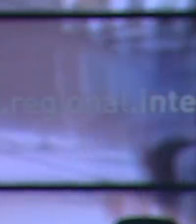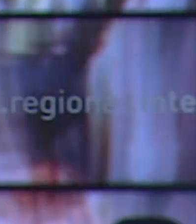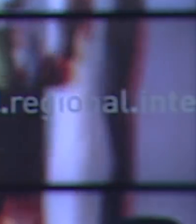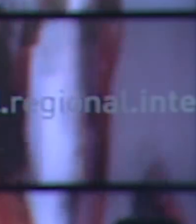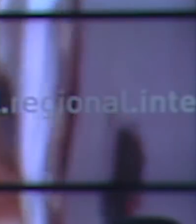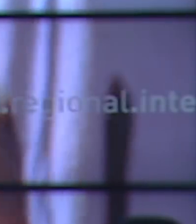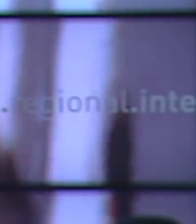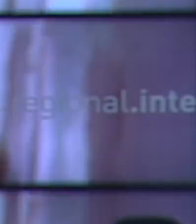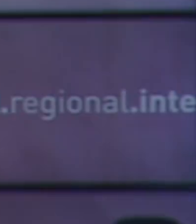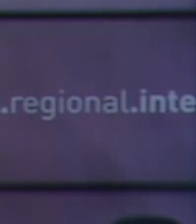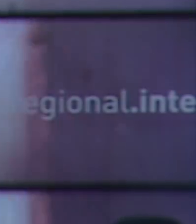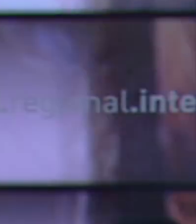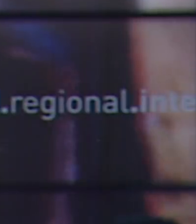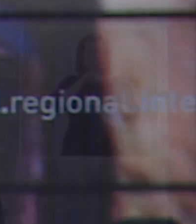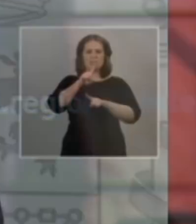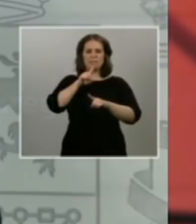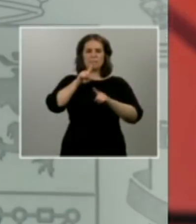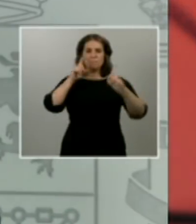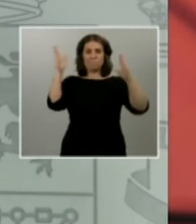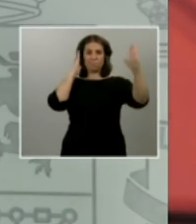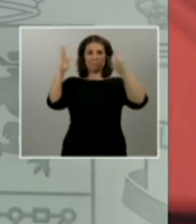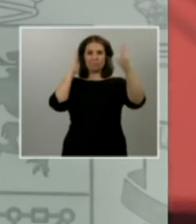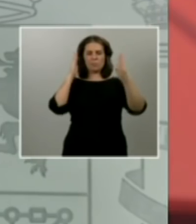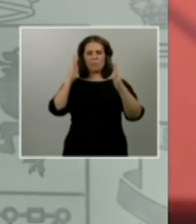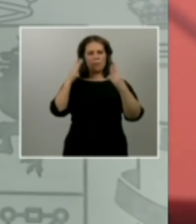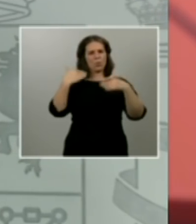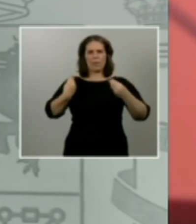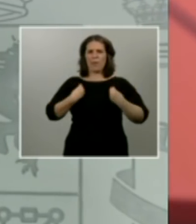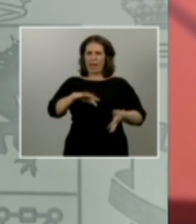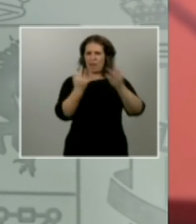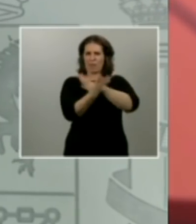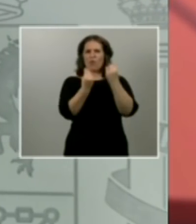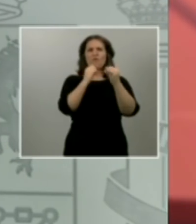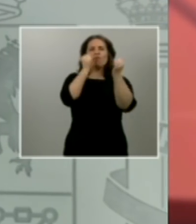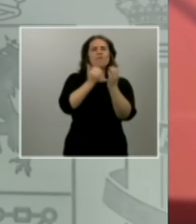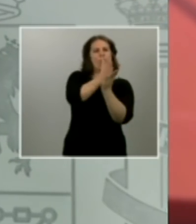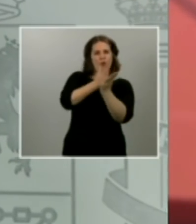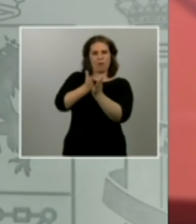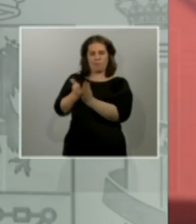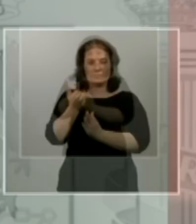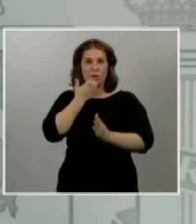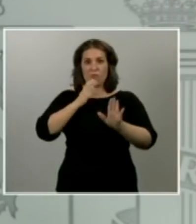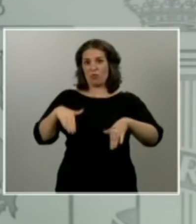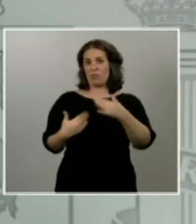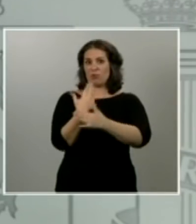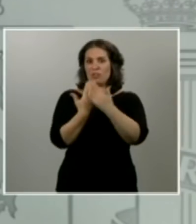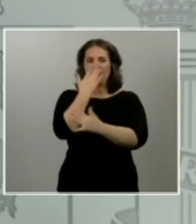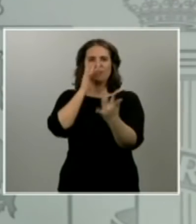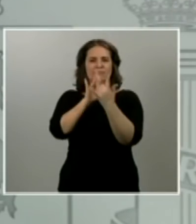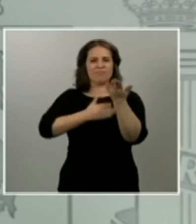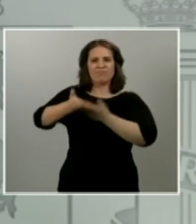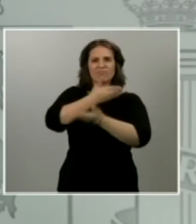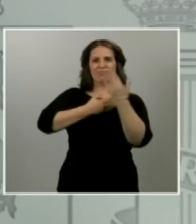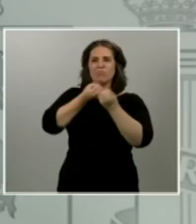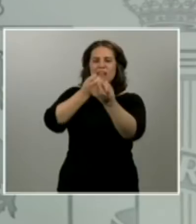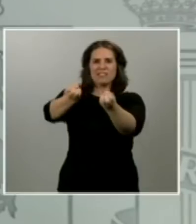tenemos ahora mismo la comparecencia en directo del presidente del gobierno, Pedro Sánchez, se está dirigiendo a los españoles. escuchamos. familiares, con nuestros amigos, con nuestros seres queridos.